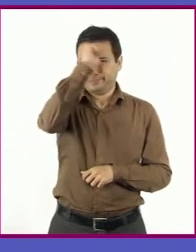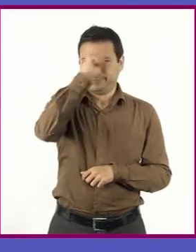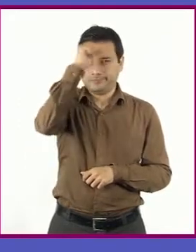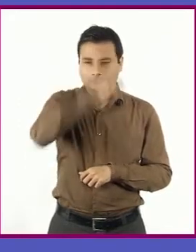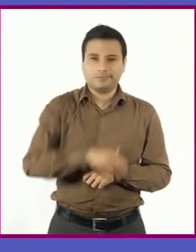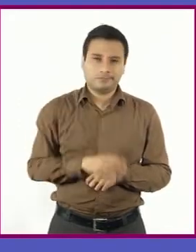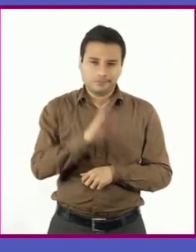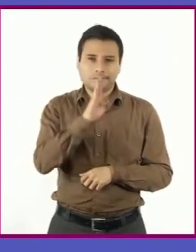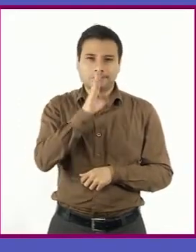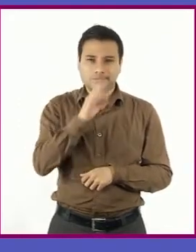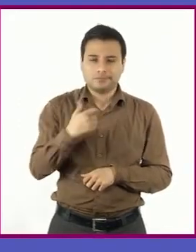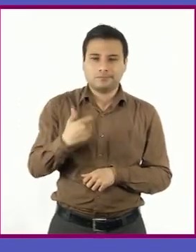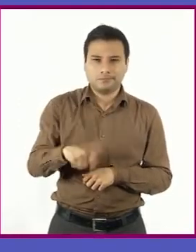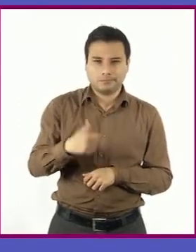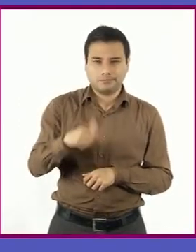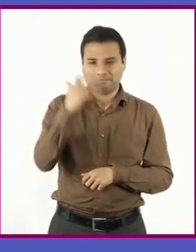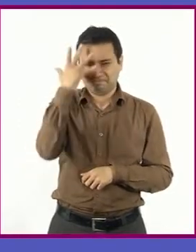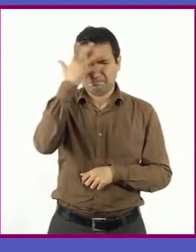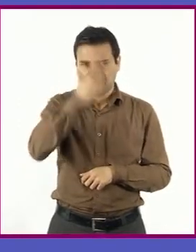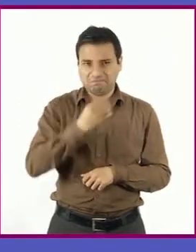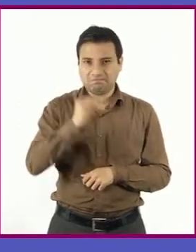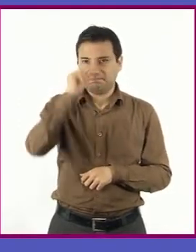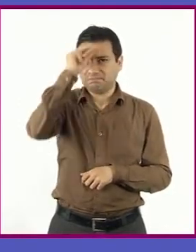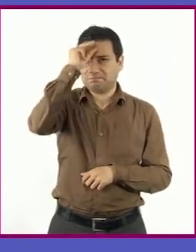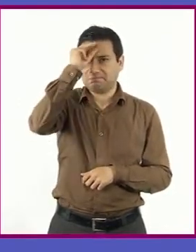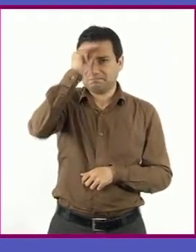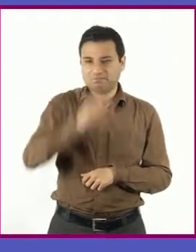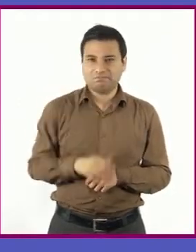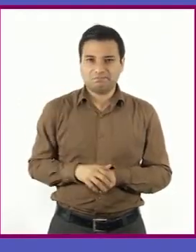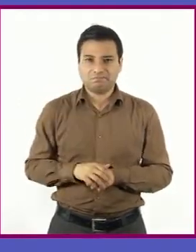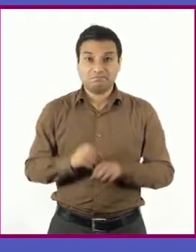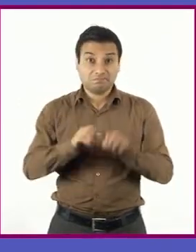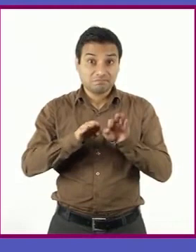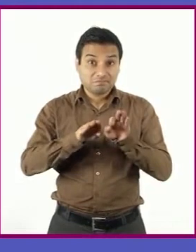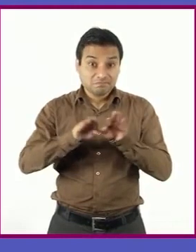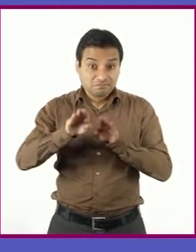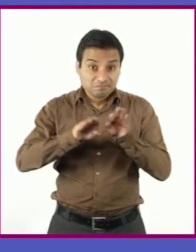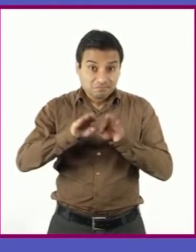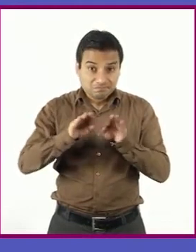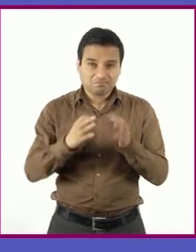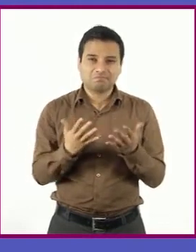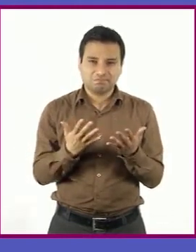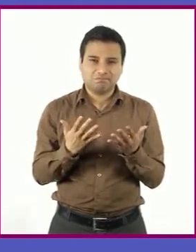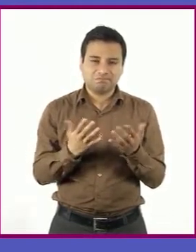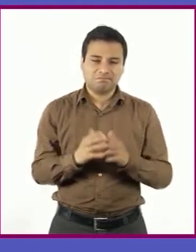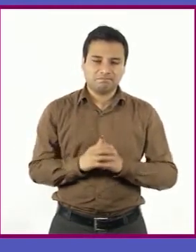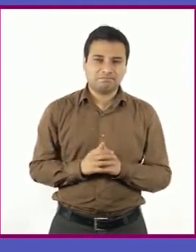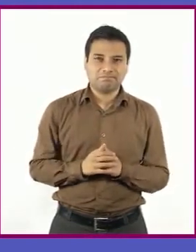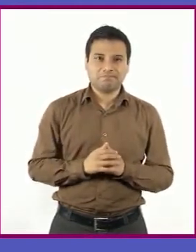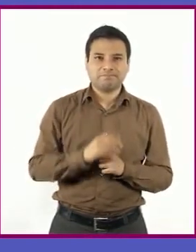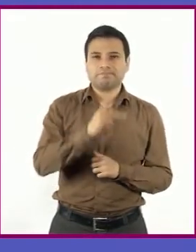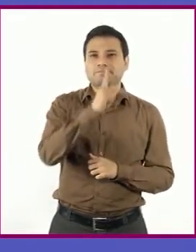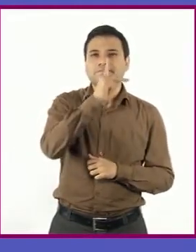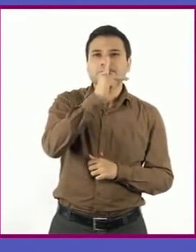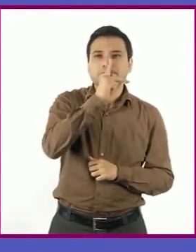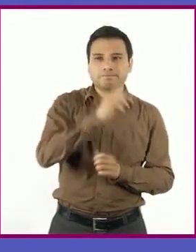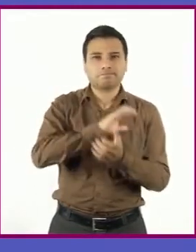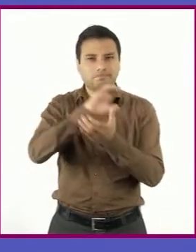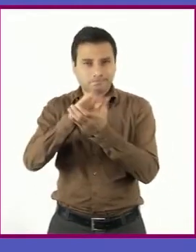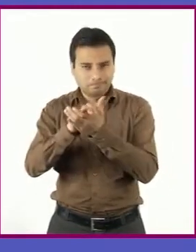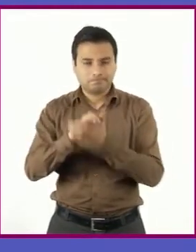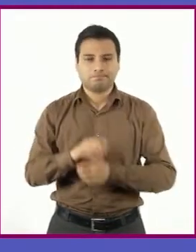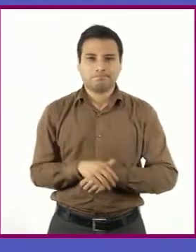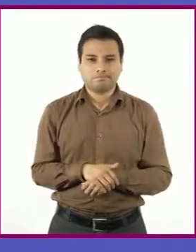fortuna. Era bella y discreta. No sin trabajo pudo mi padre casarse con ella. Viendo la